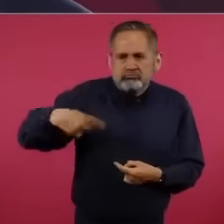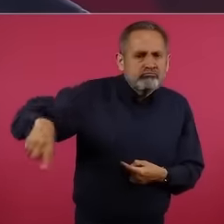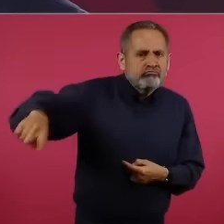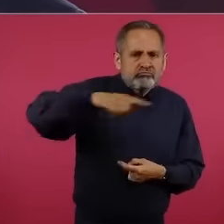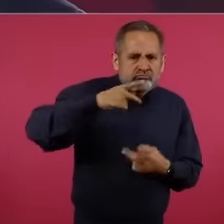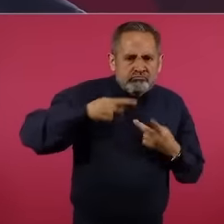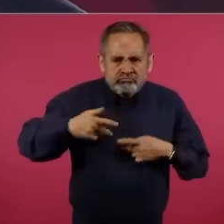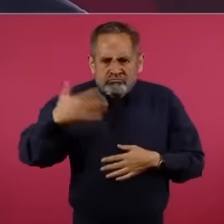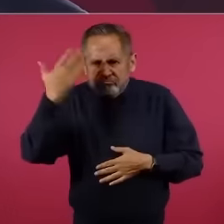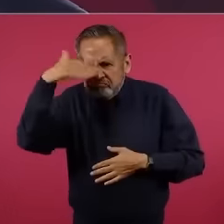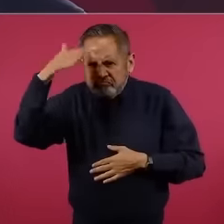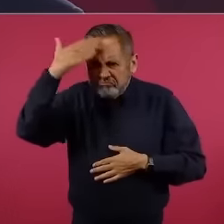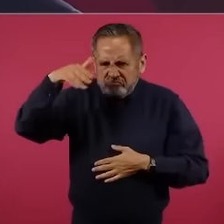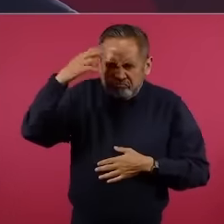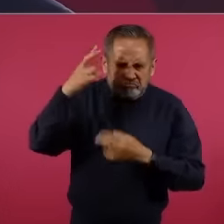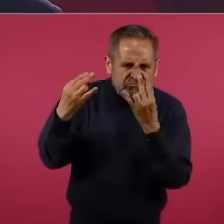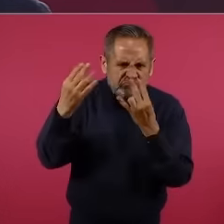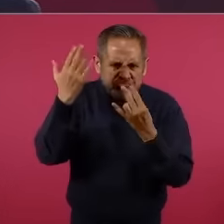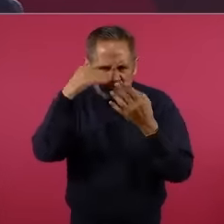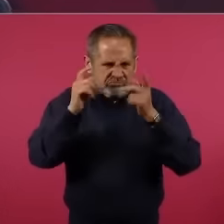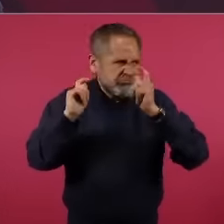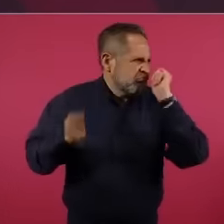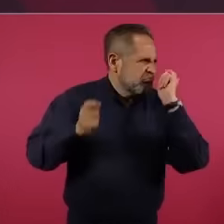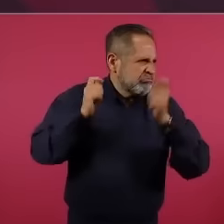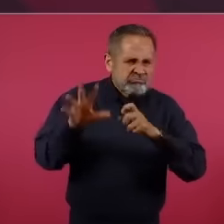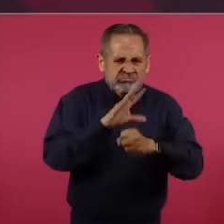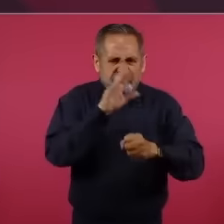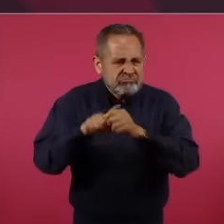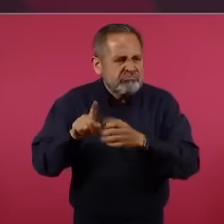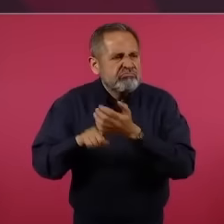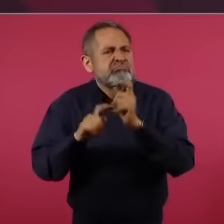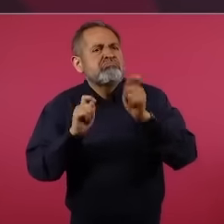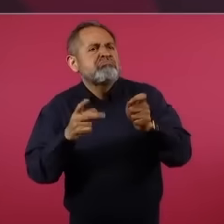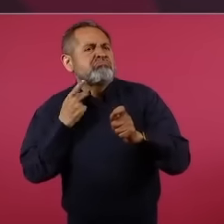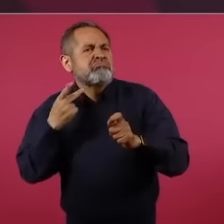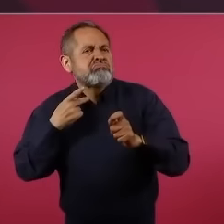muy consciente, muy politizado.